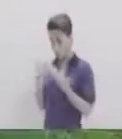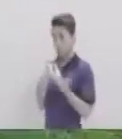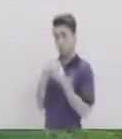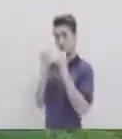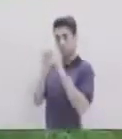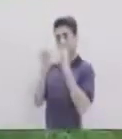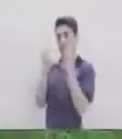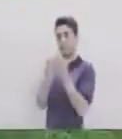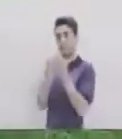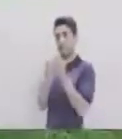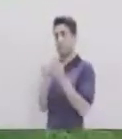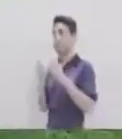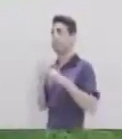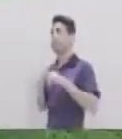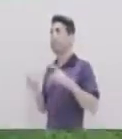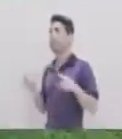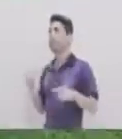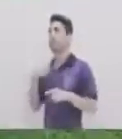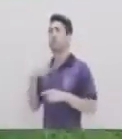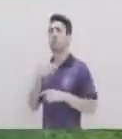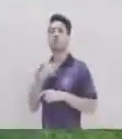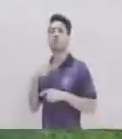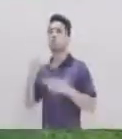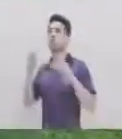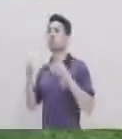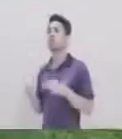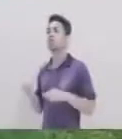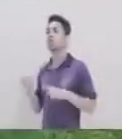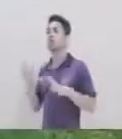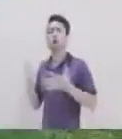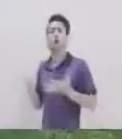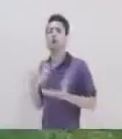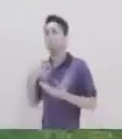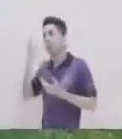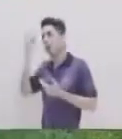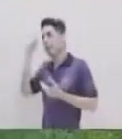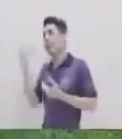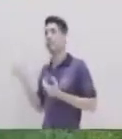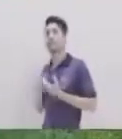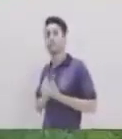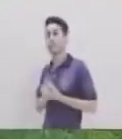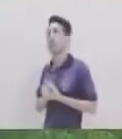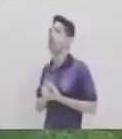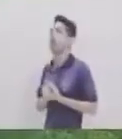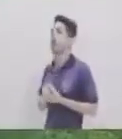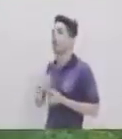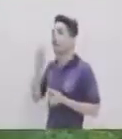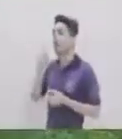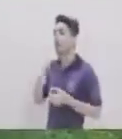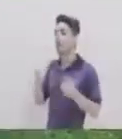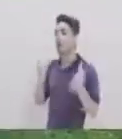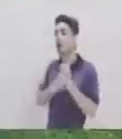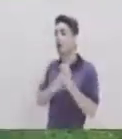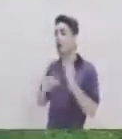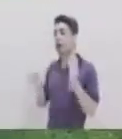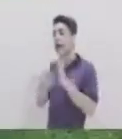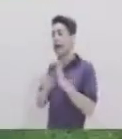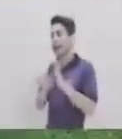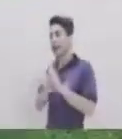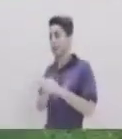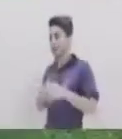con su equipo ¿Verdad? Pero nosotros los seres humanos ¿Cómo aprendemos André? Aprendemos a través del ejemplo